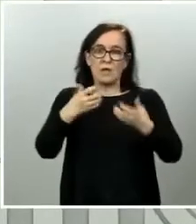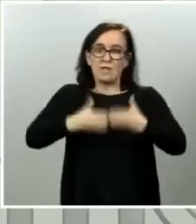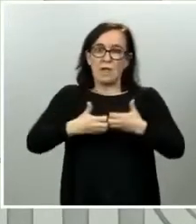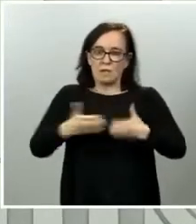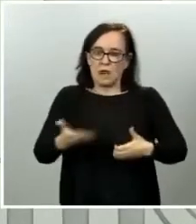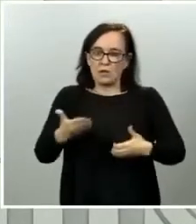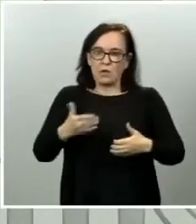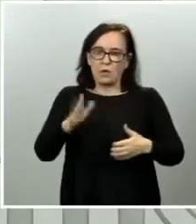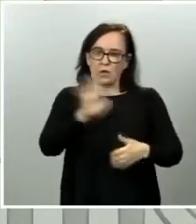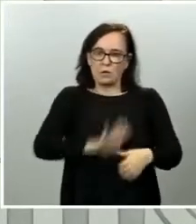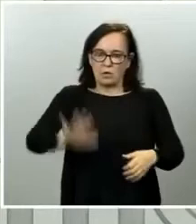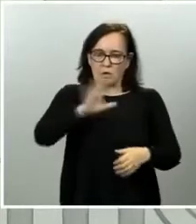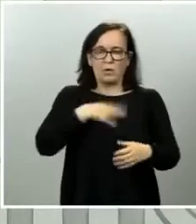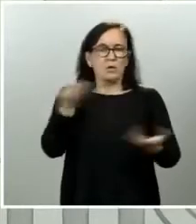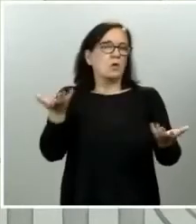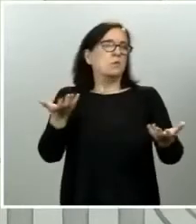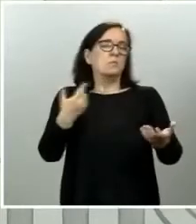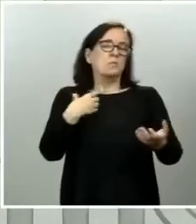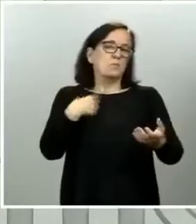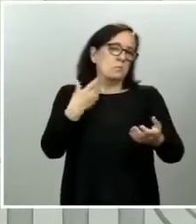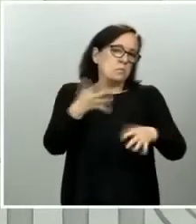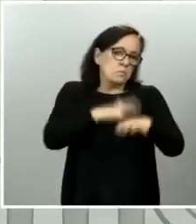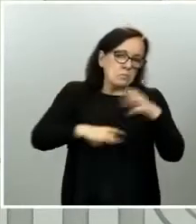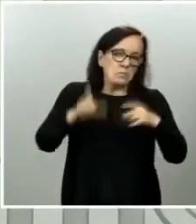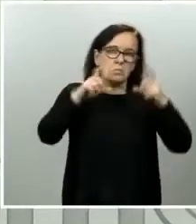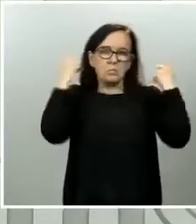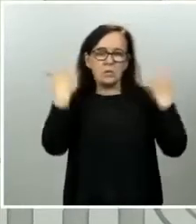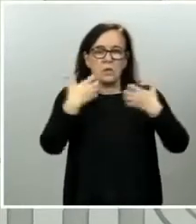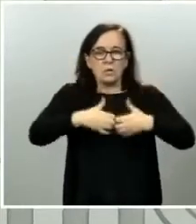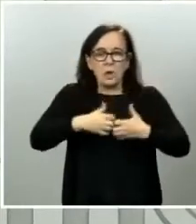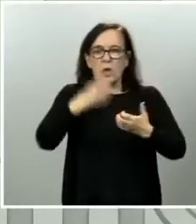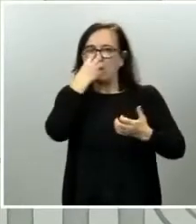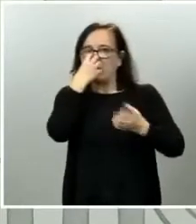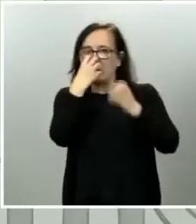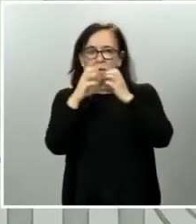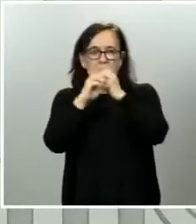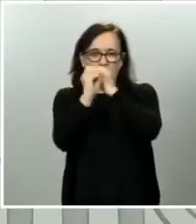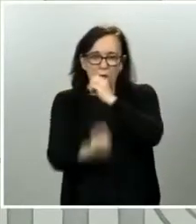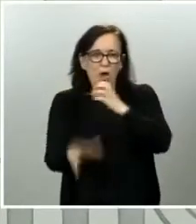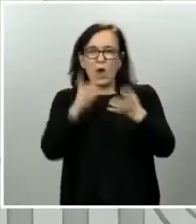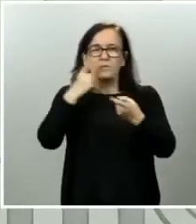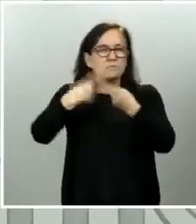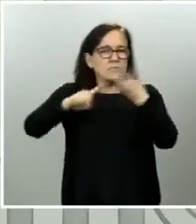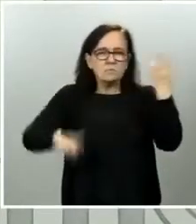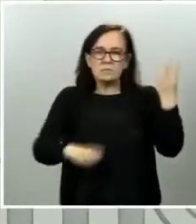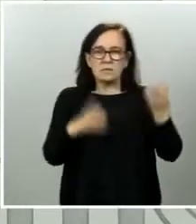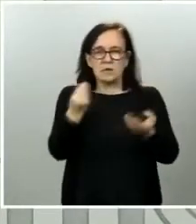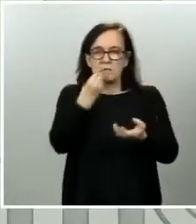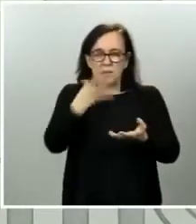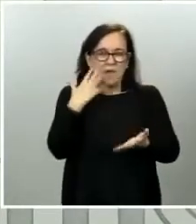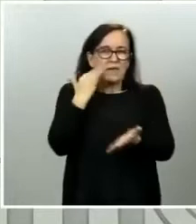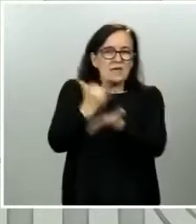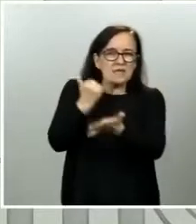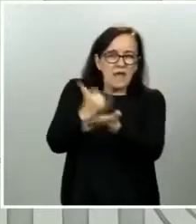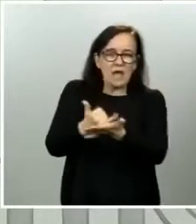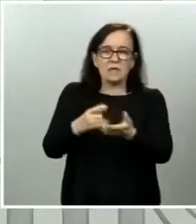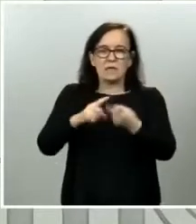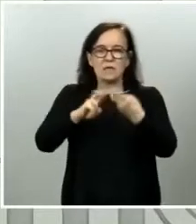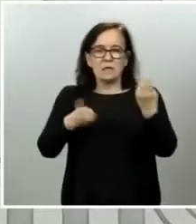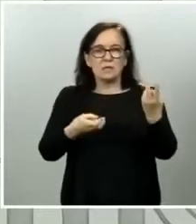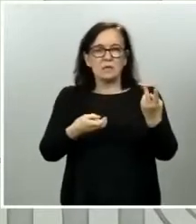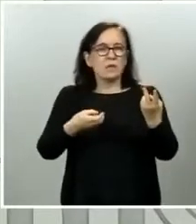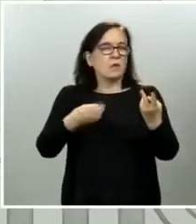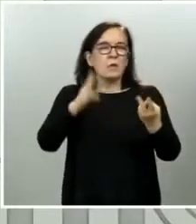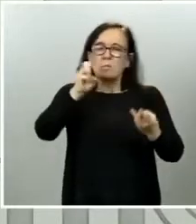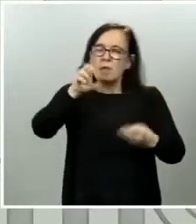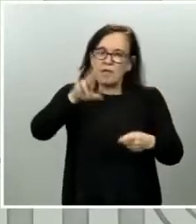sea de equipos de protección individual, bien sea de equipos de ventilación mecánica invasiva, bien sea de test de diagnóstico, PCR o